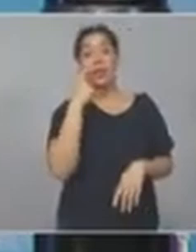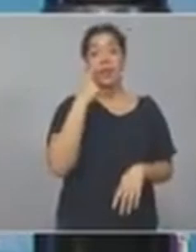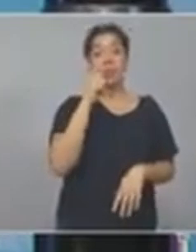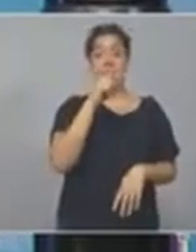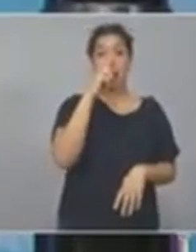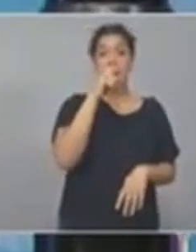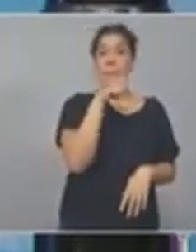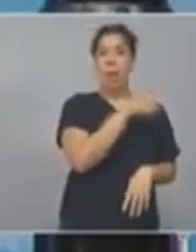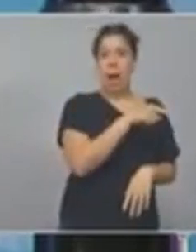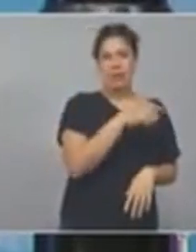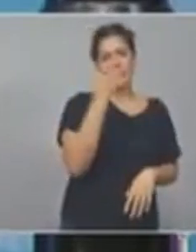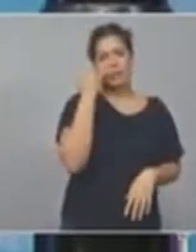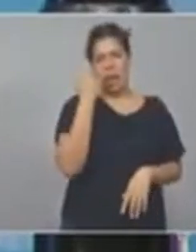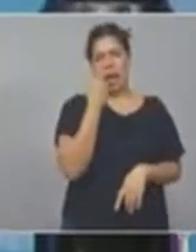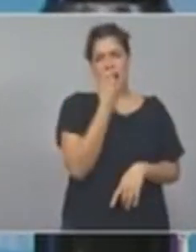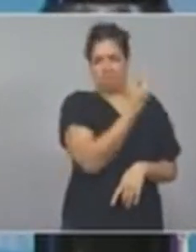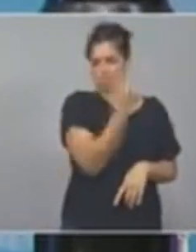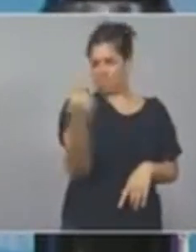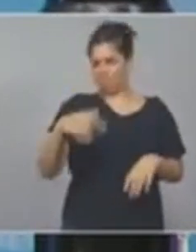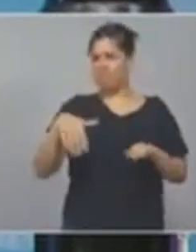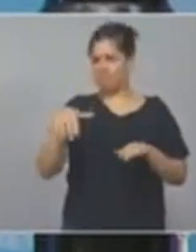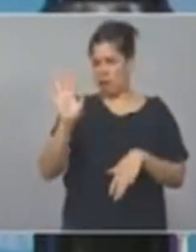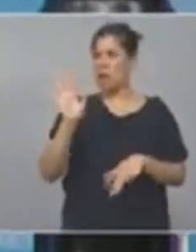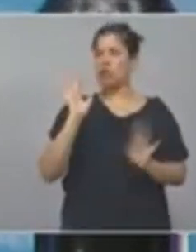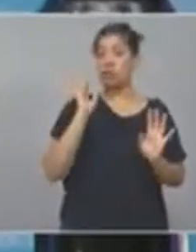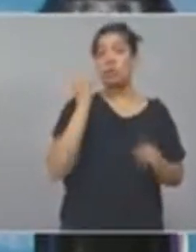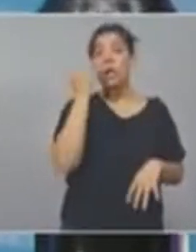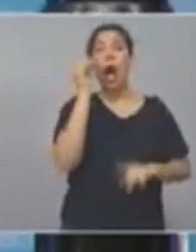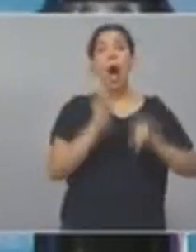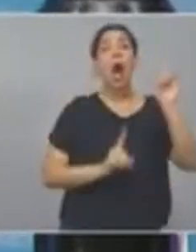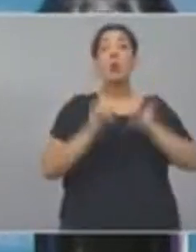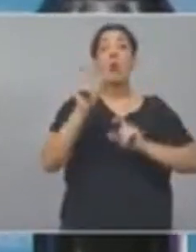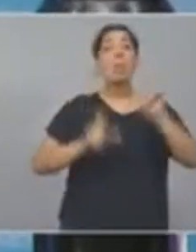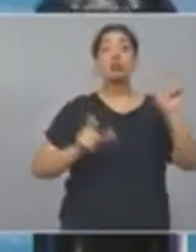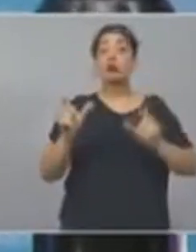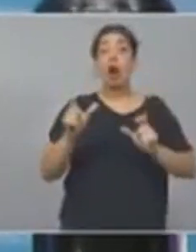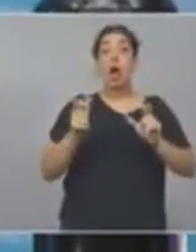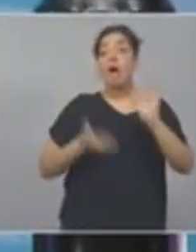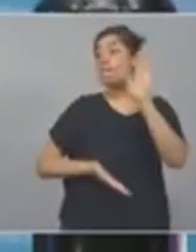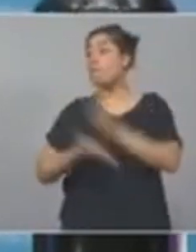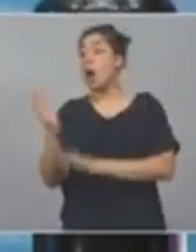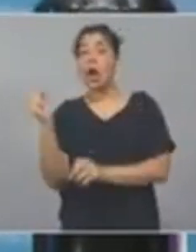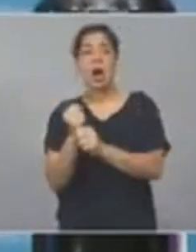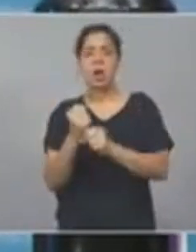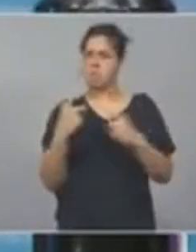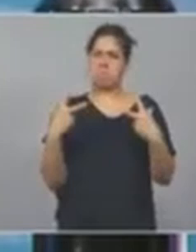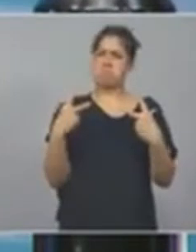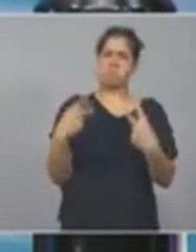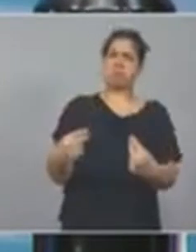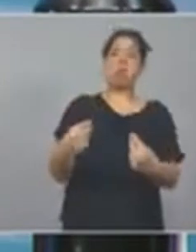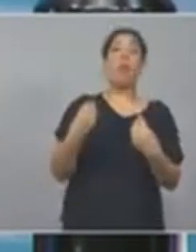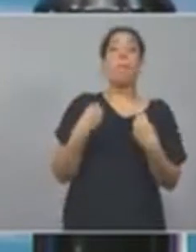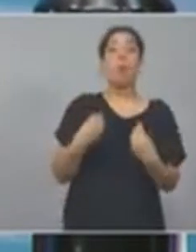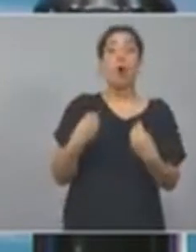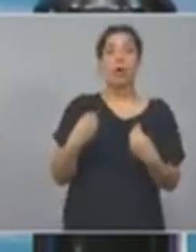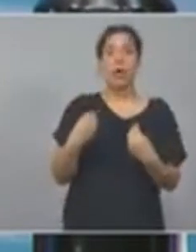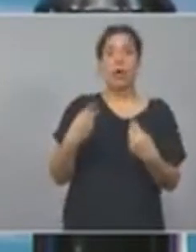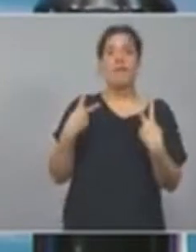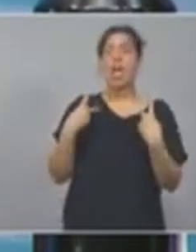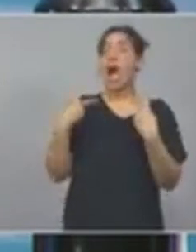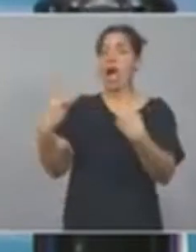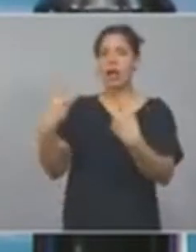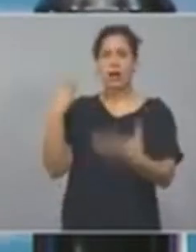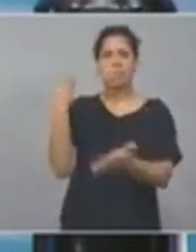con varios de ustedes que comentaban que hay gente que ya no va a trabajar porque no le resulta rentable